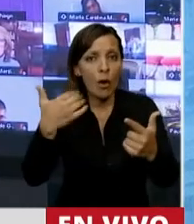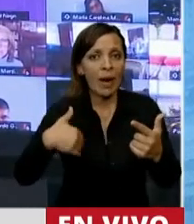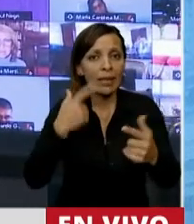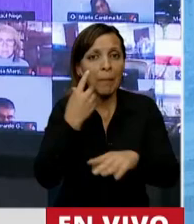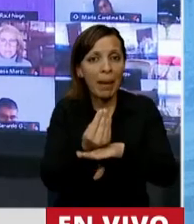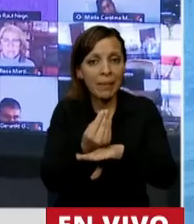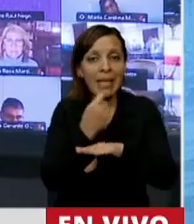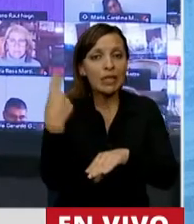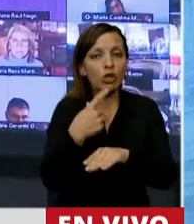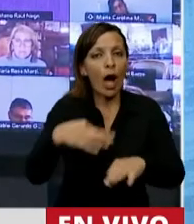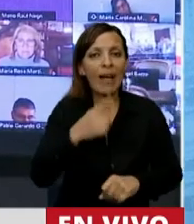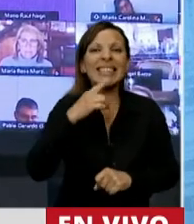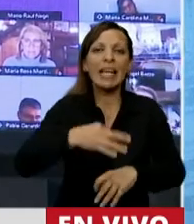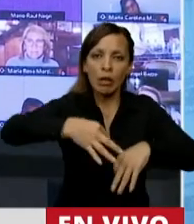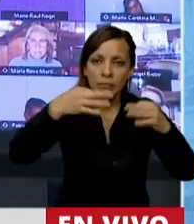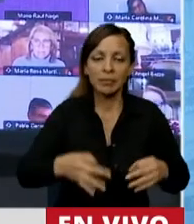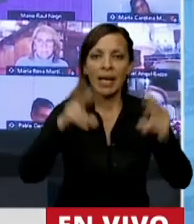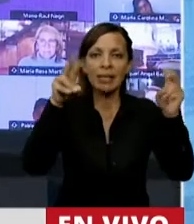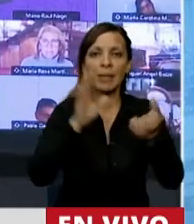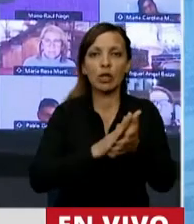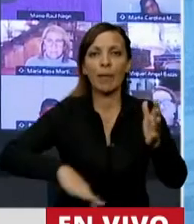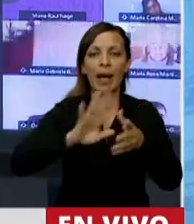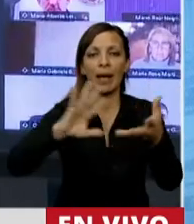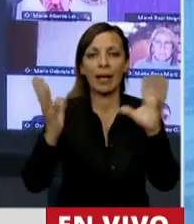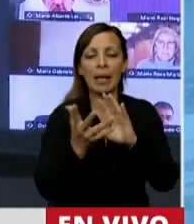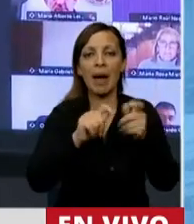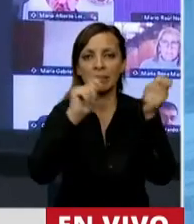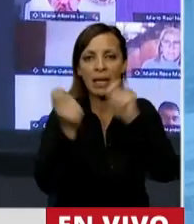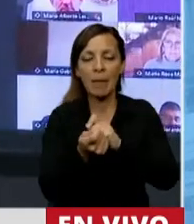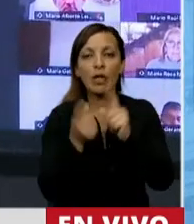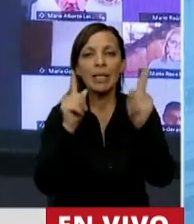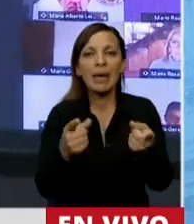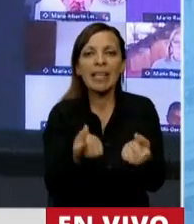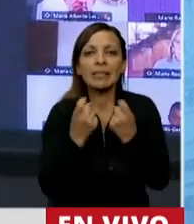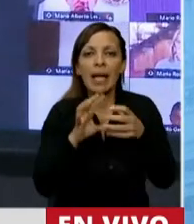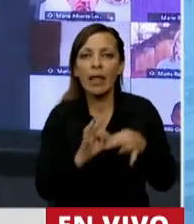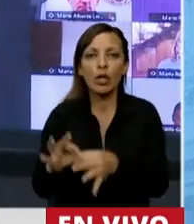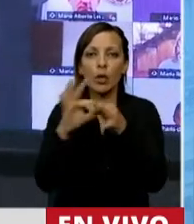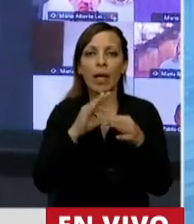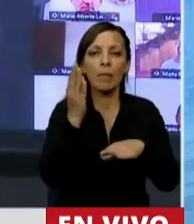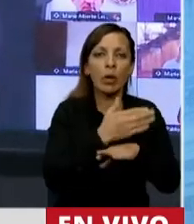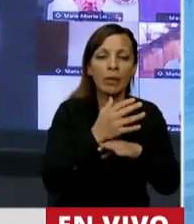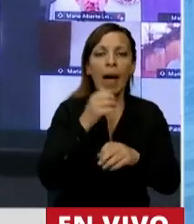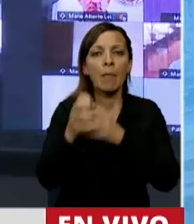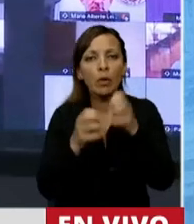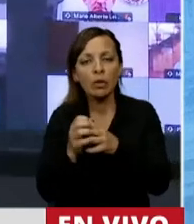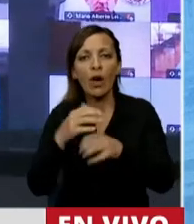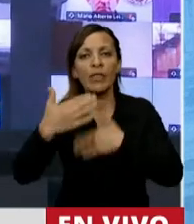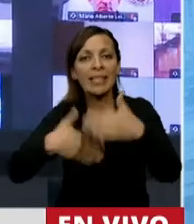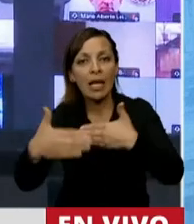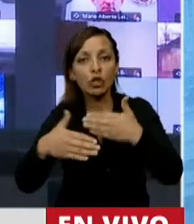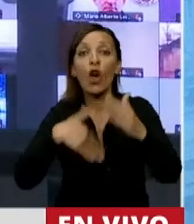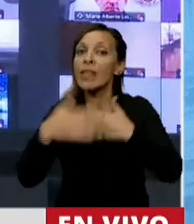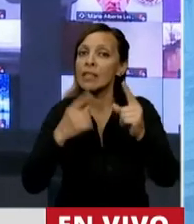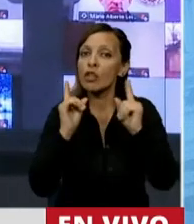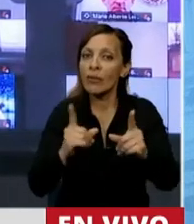para vivir si no nos tomamos en serio la cuestión no solo del cambio climático, sino la necesidad de unir la productividad, la producción, el desarrollo, el desarrollo